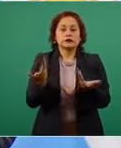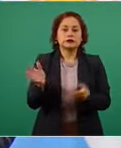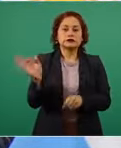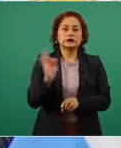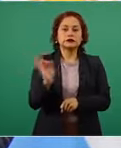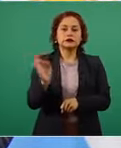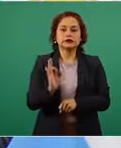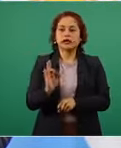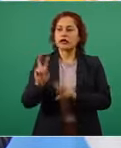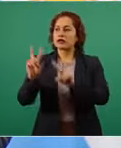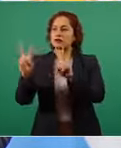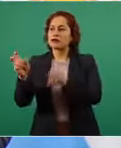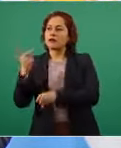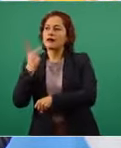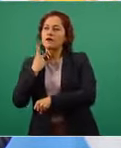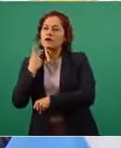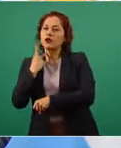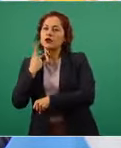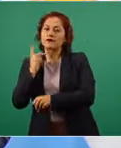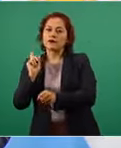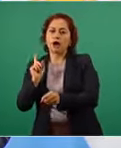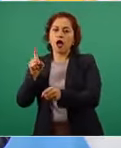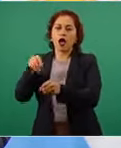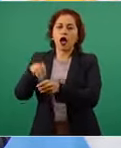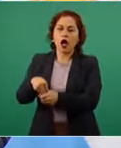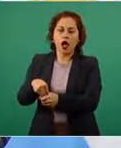y el riesgo es que terminemos